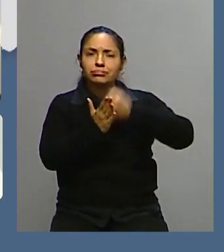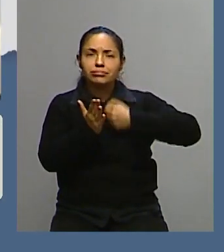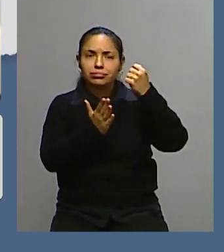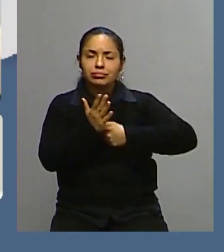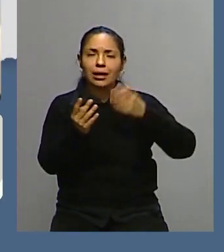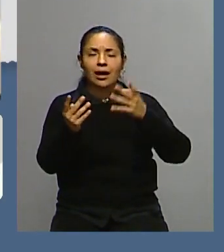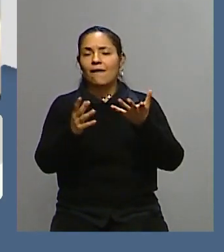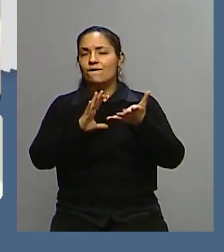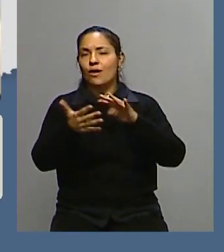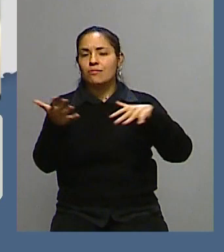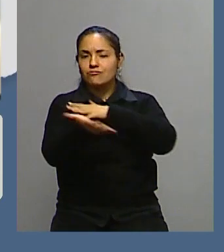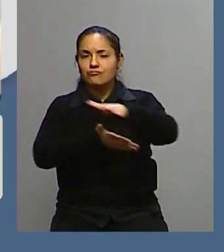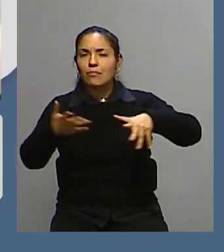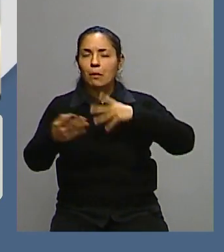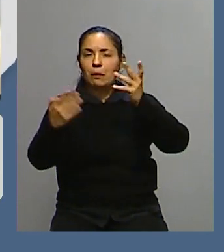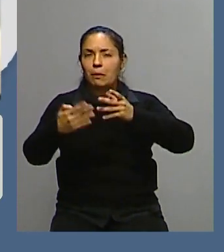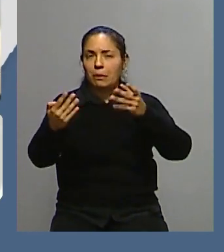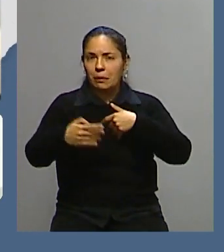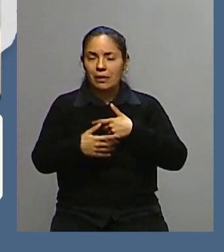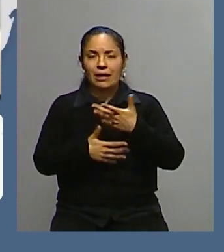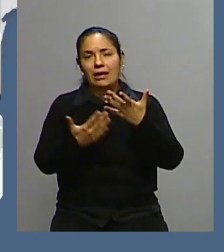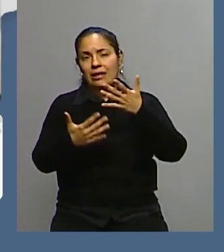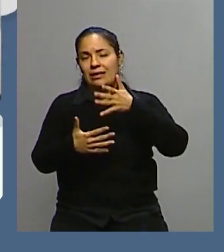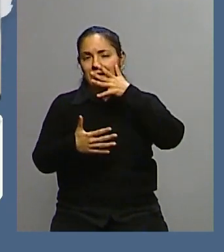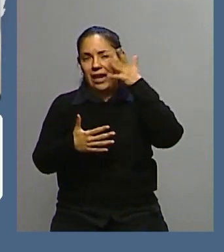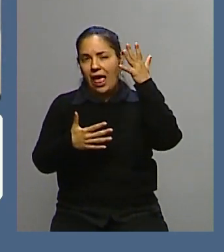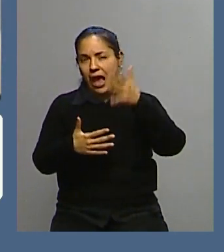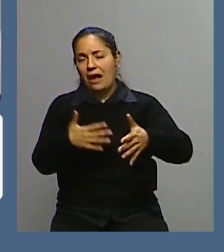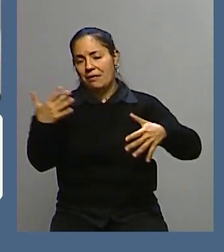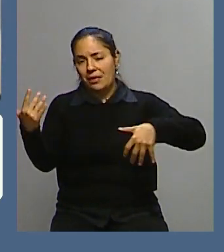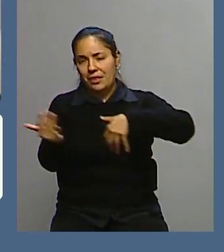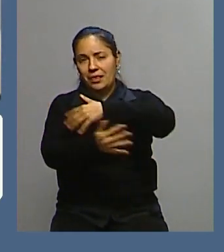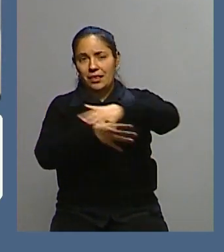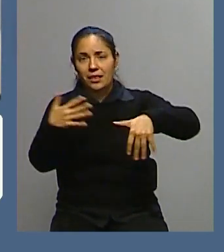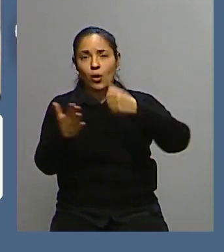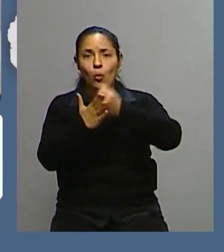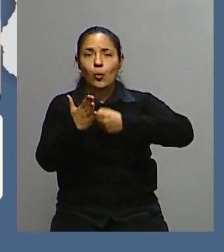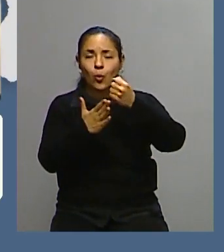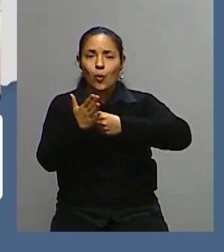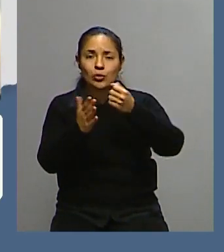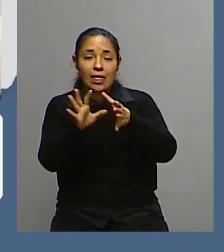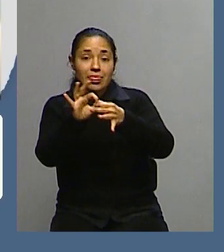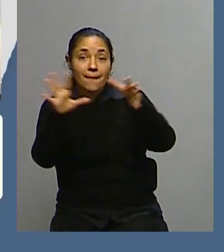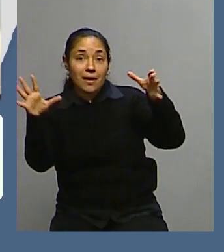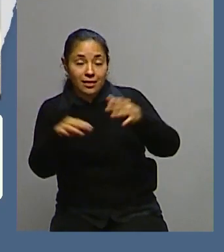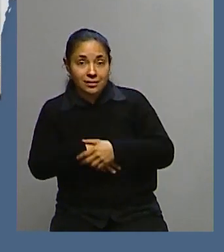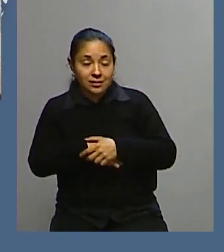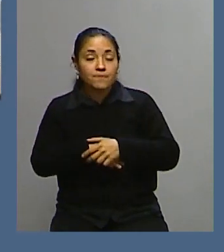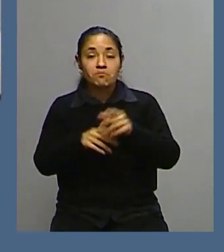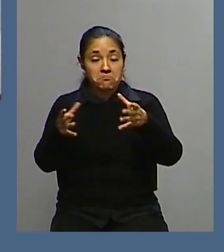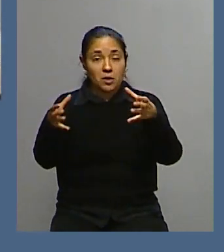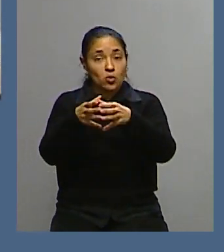civil muy sangrienta por su independencia del Reino Unido, no aceptan